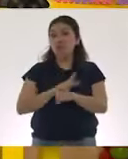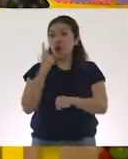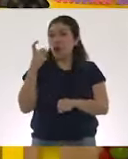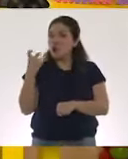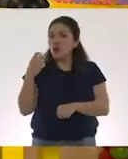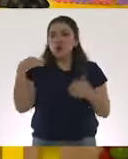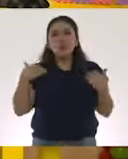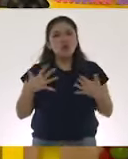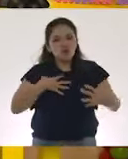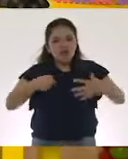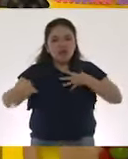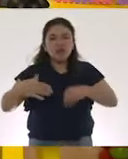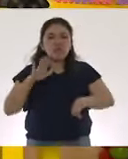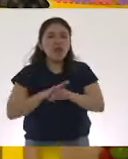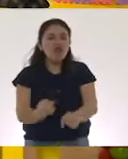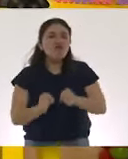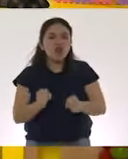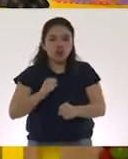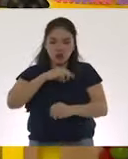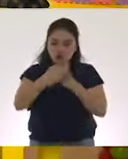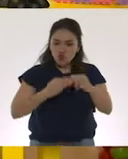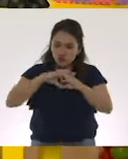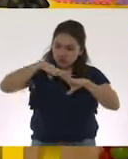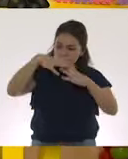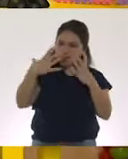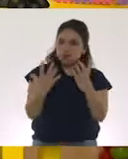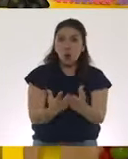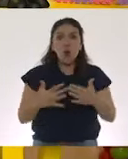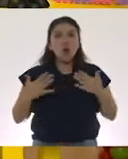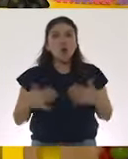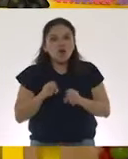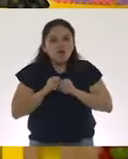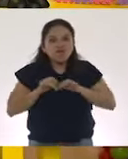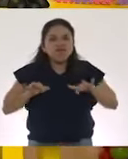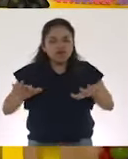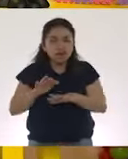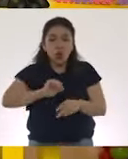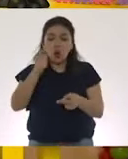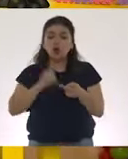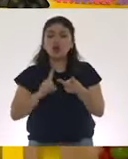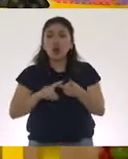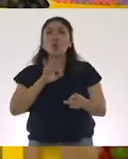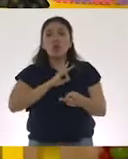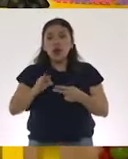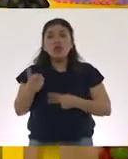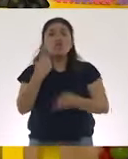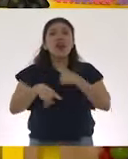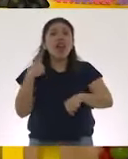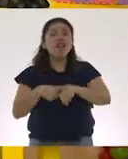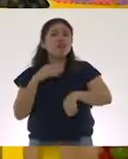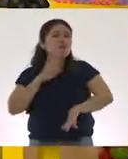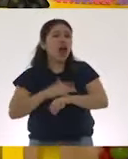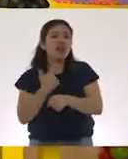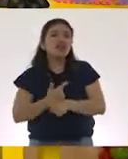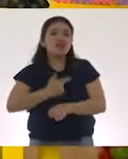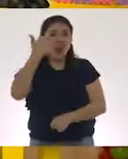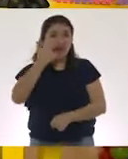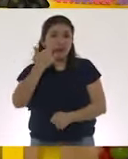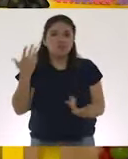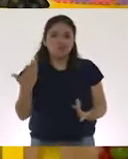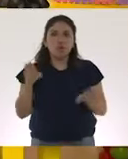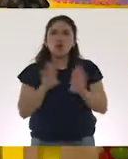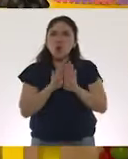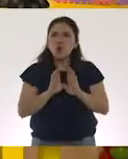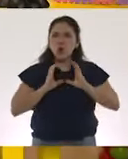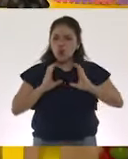contagioso y por eso pudo circular por todo el planeta y otro es porque se puede desarrollar una enfermedad muy grave. Y cuáles son las